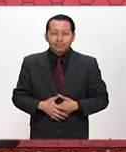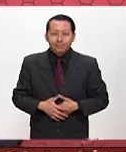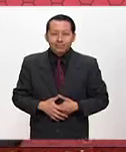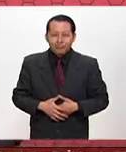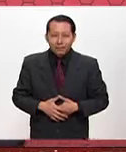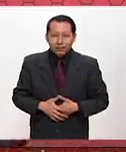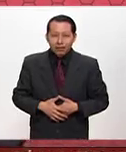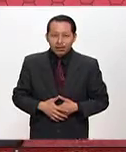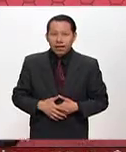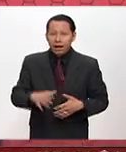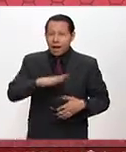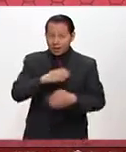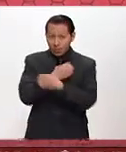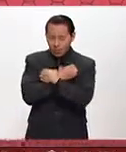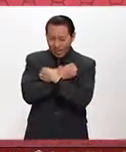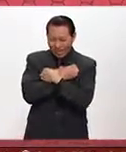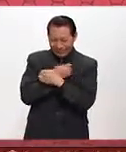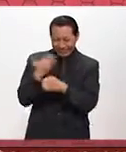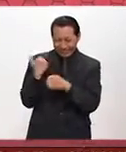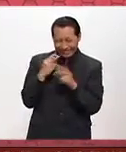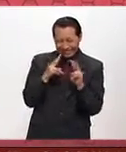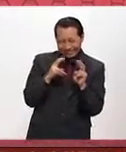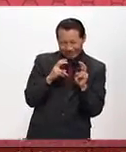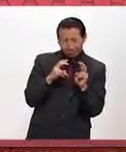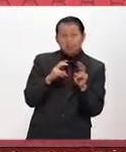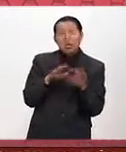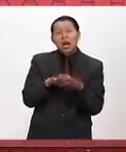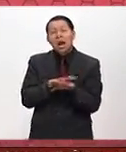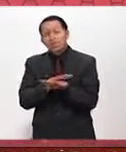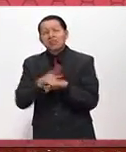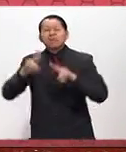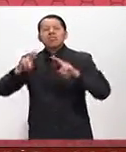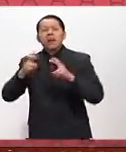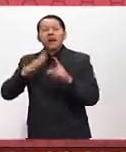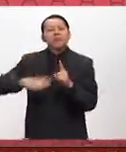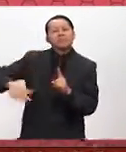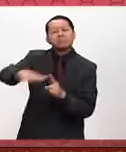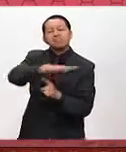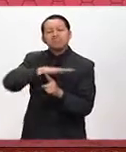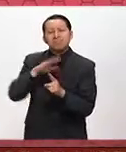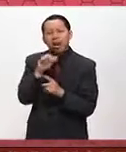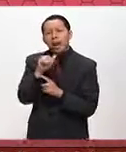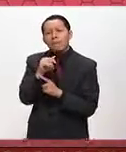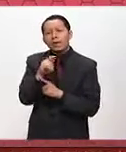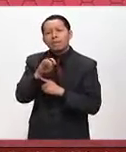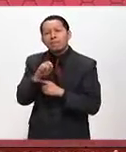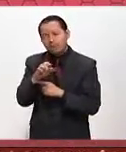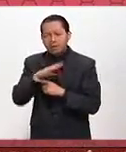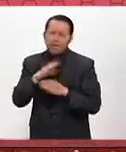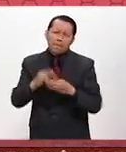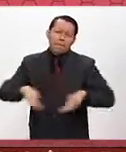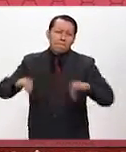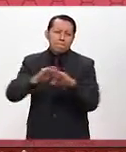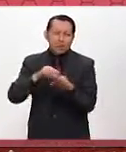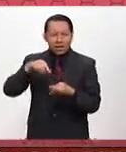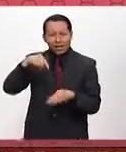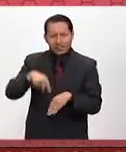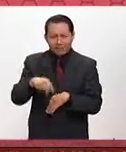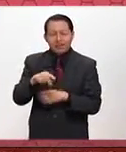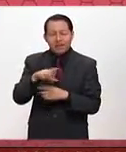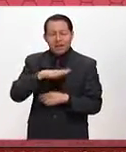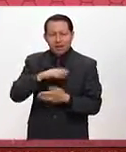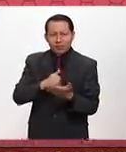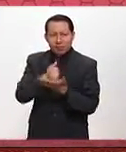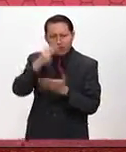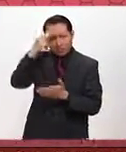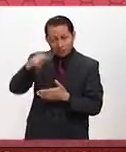Y de la educación nos vamos a temas que tienen que ver con el medio ambiente, sobre todo muy importantes, muy relevantes en nuestra capital. Está con nosotros